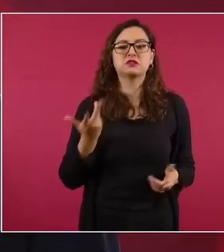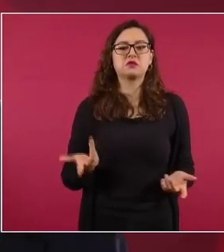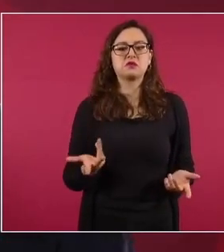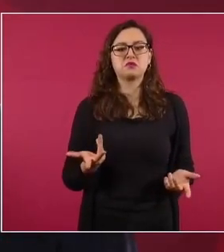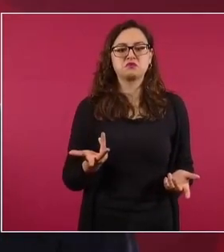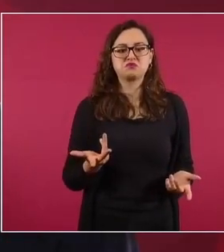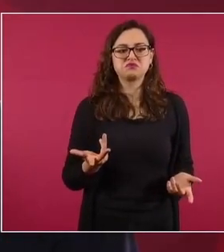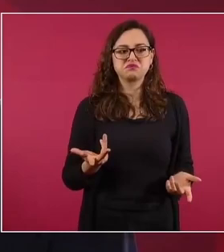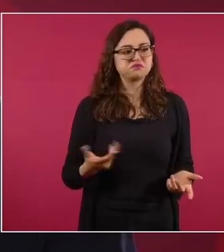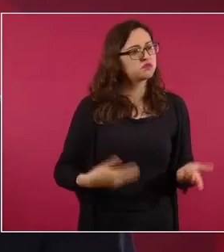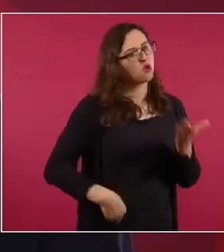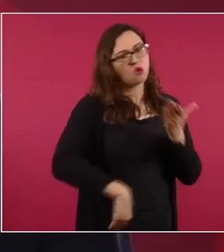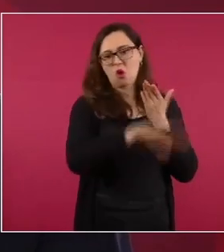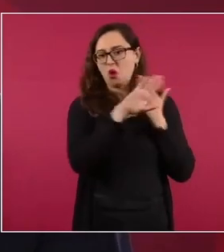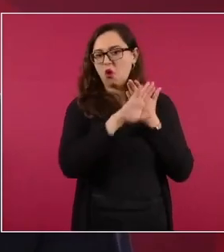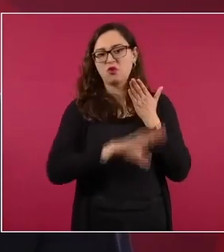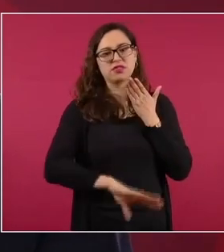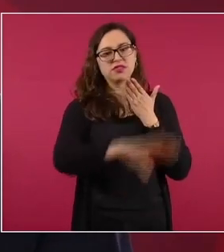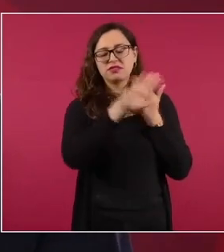económicos.